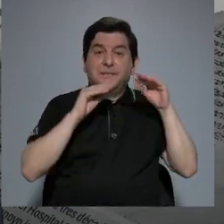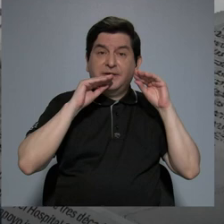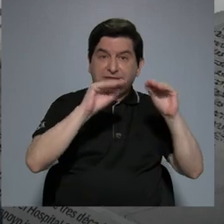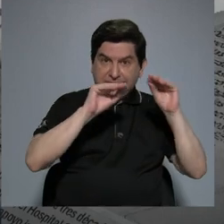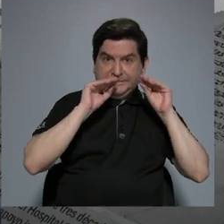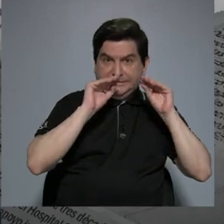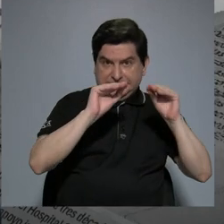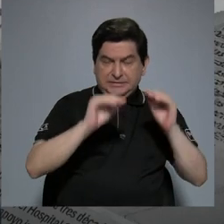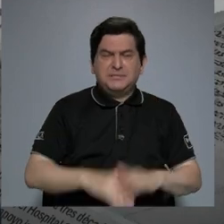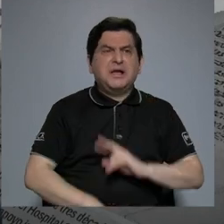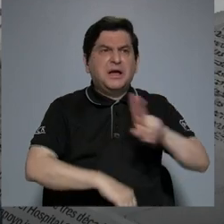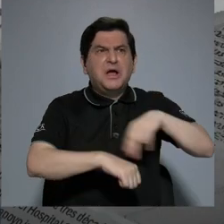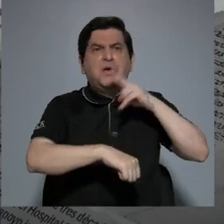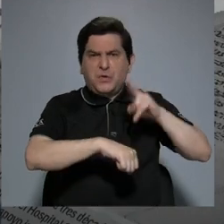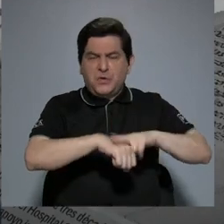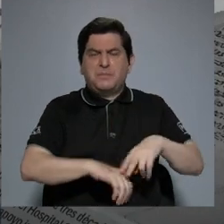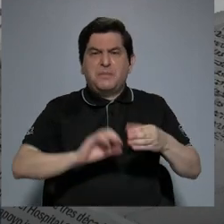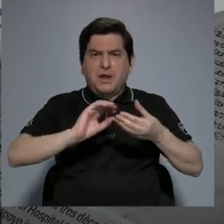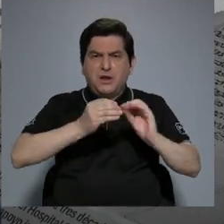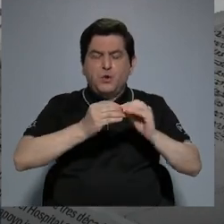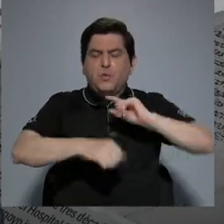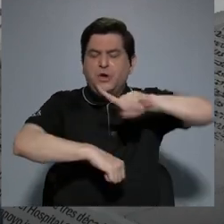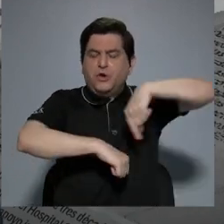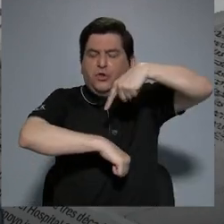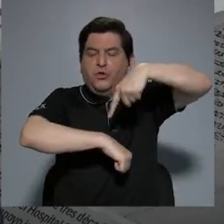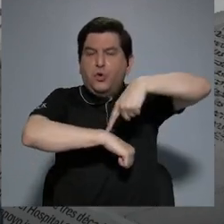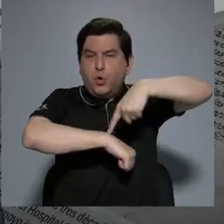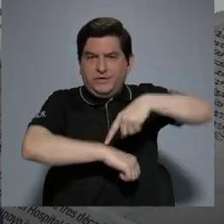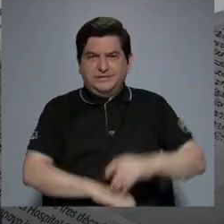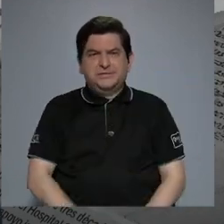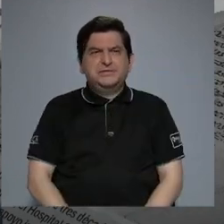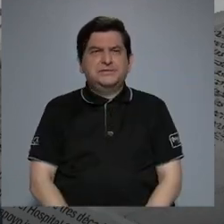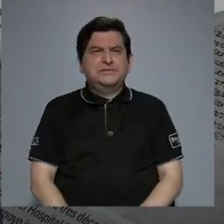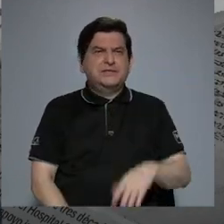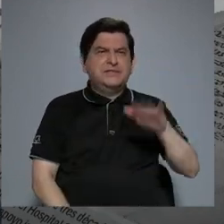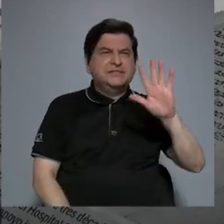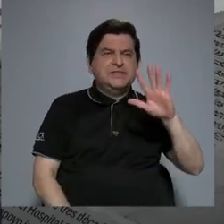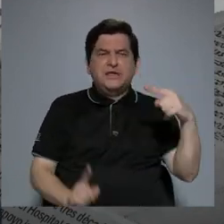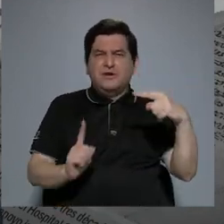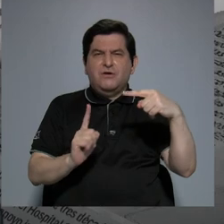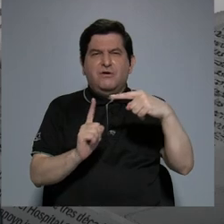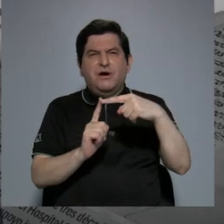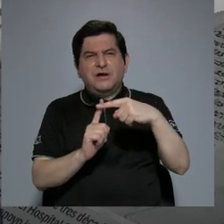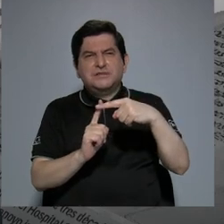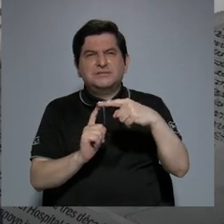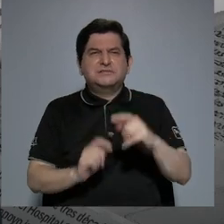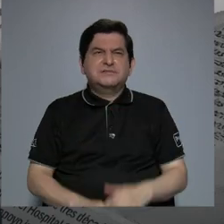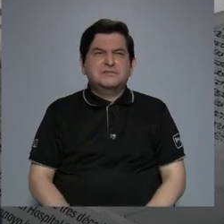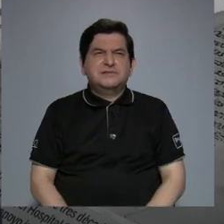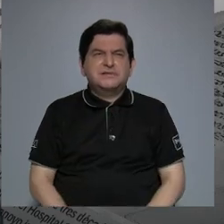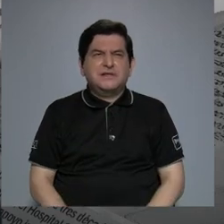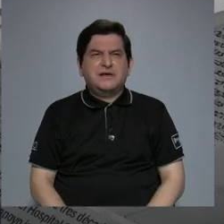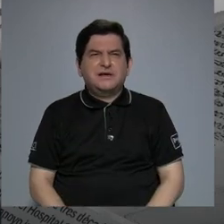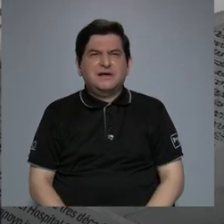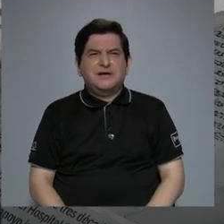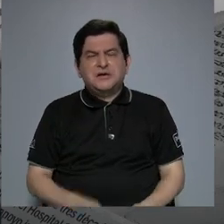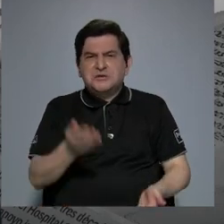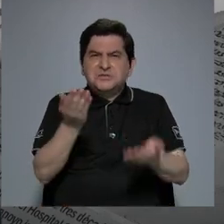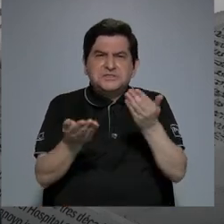por lo general, es el número de horas. Tienen entre cinco horas por semana,